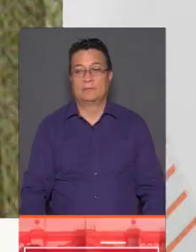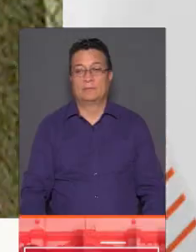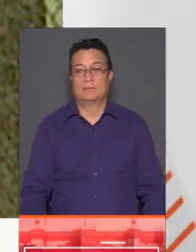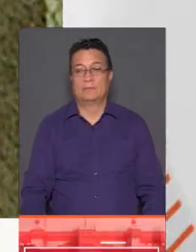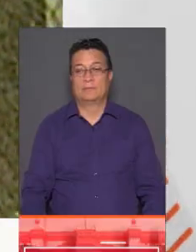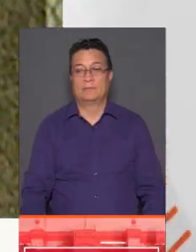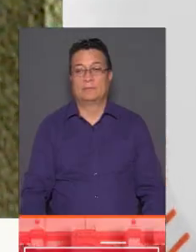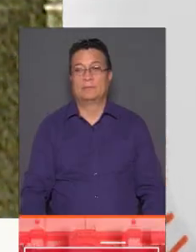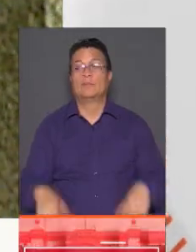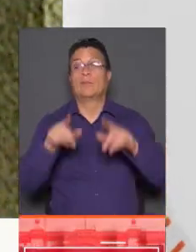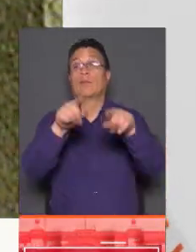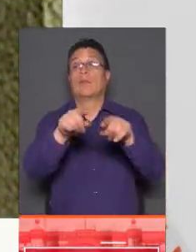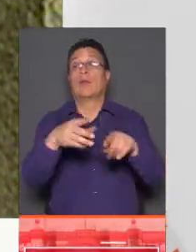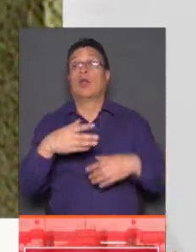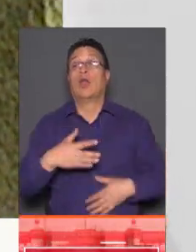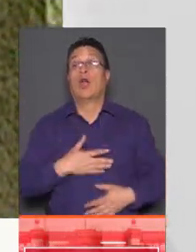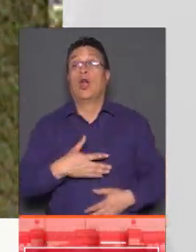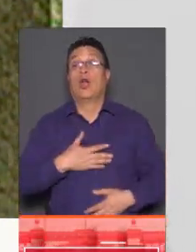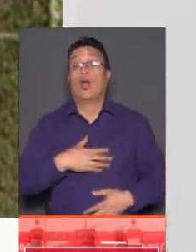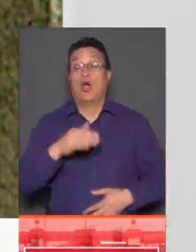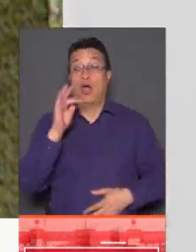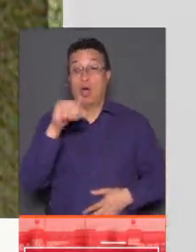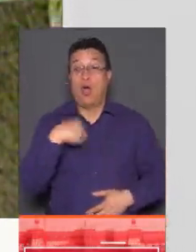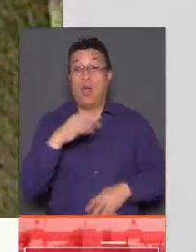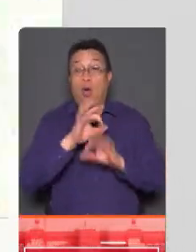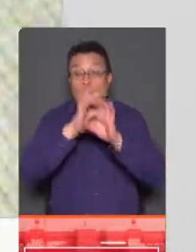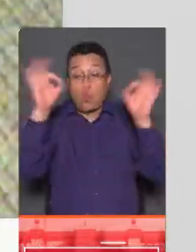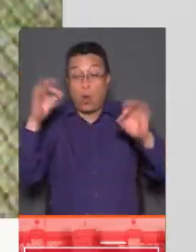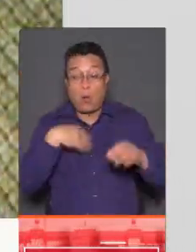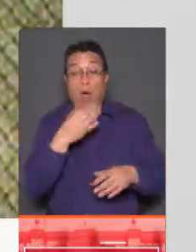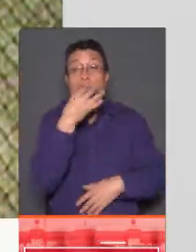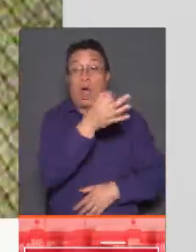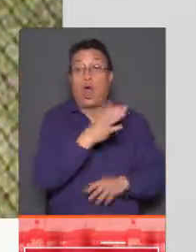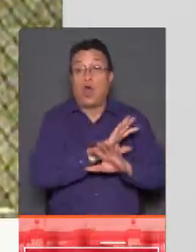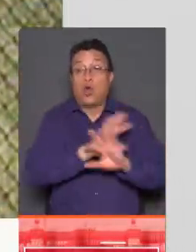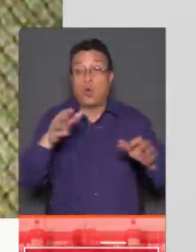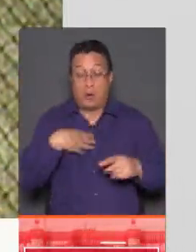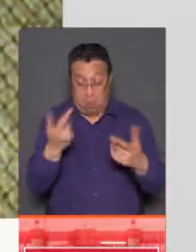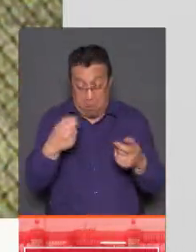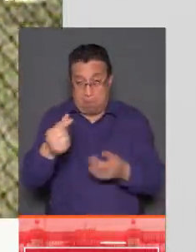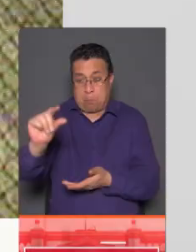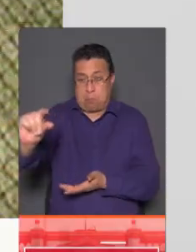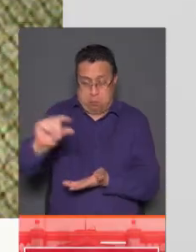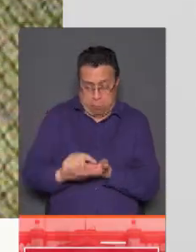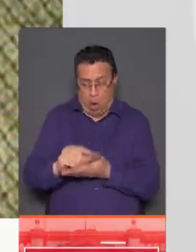No están pagando un adenivo fiscal que ni siquiera es lo que corresponde a ti. Una visera están pagando.